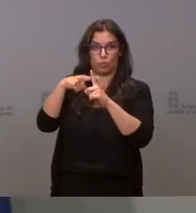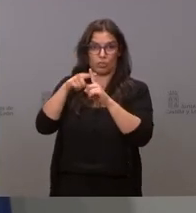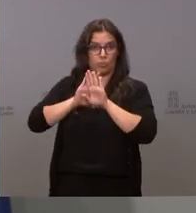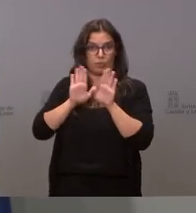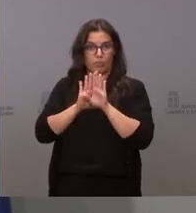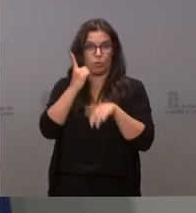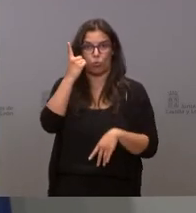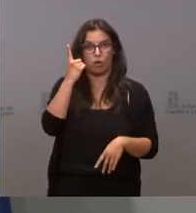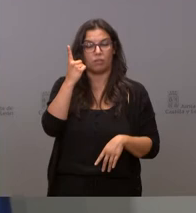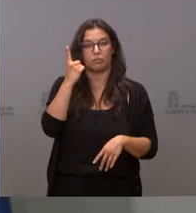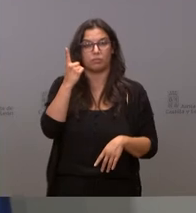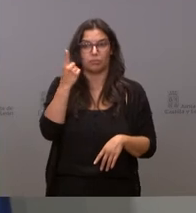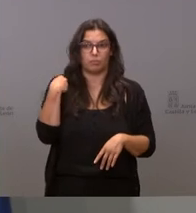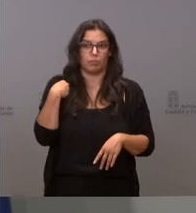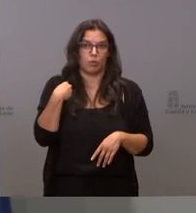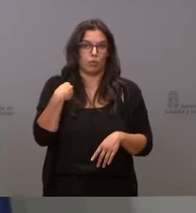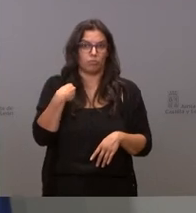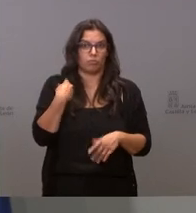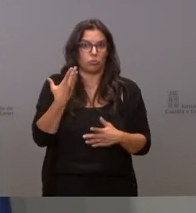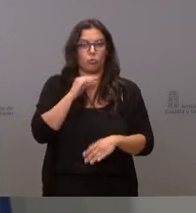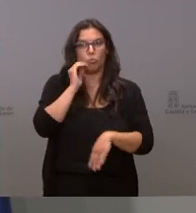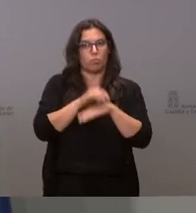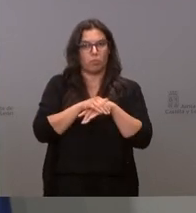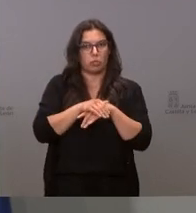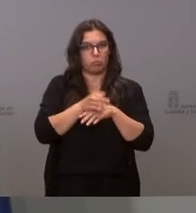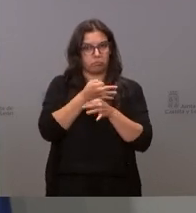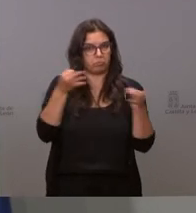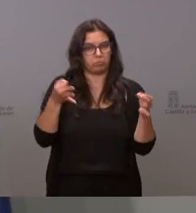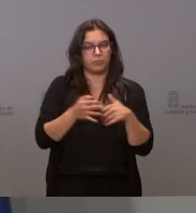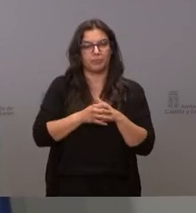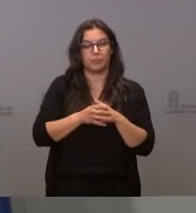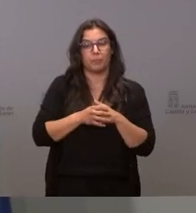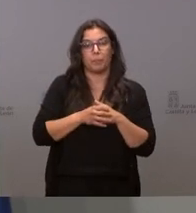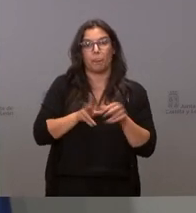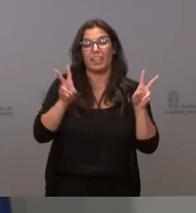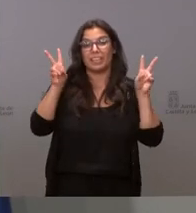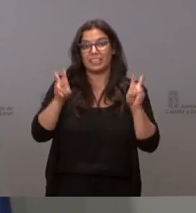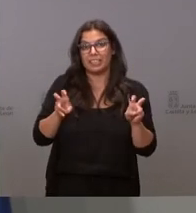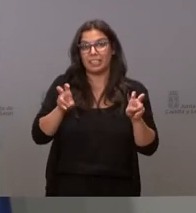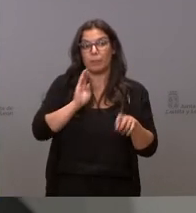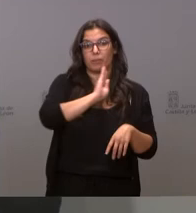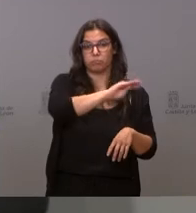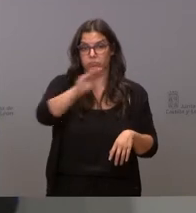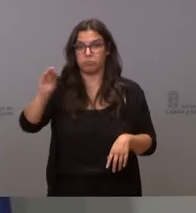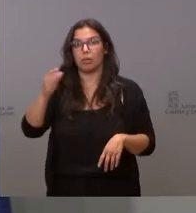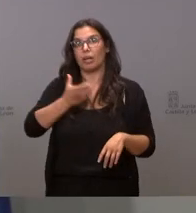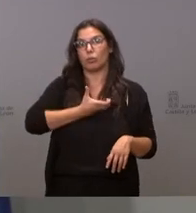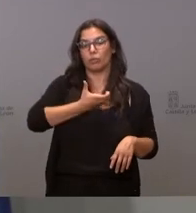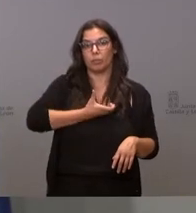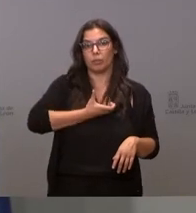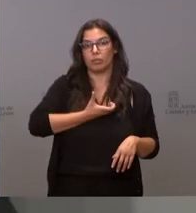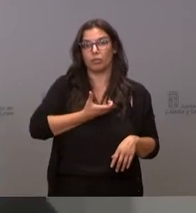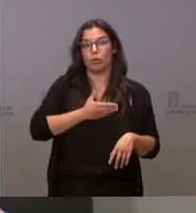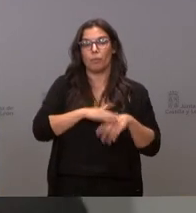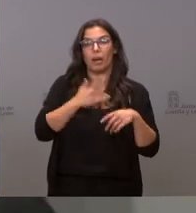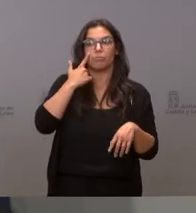el grado de cumplimiento para nosotros es muy bueno y sobre dirigirnos a los ayuntamientos y sobre la manera de vigilar